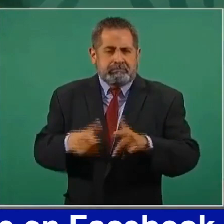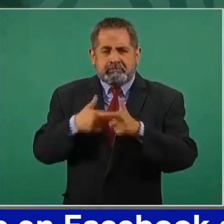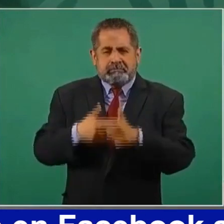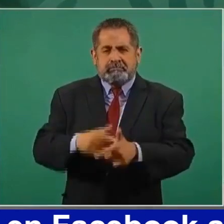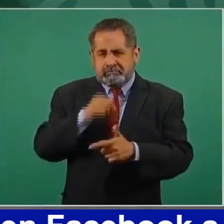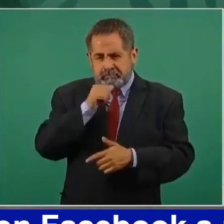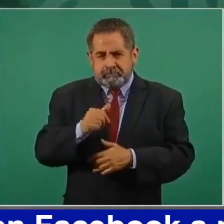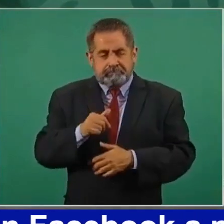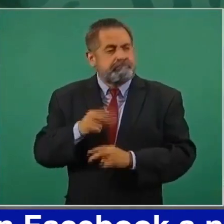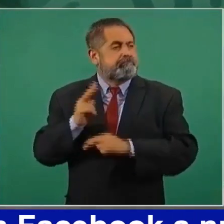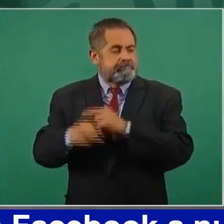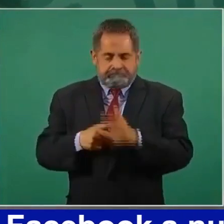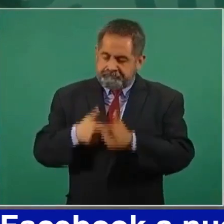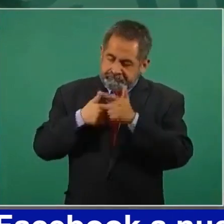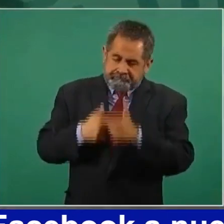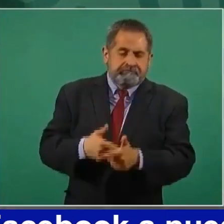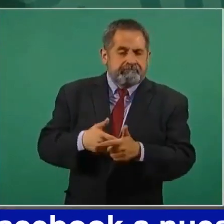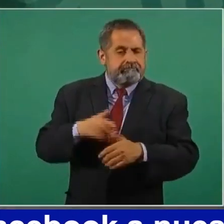Nacional.